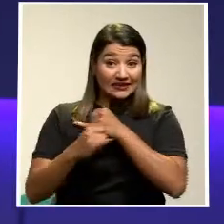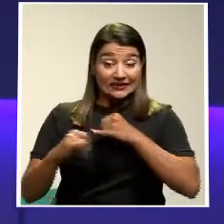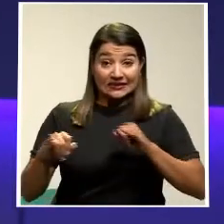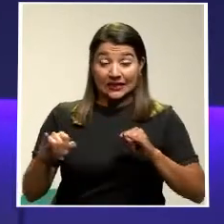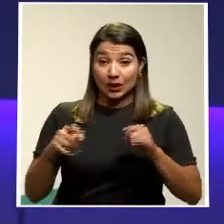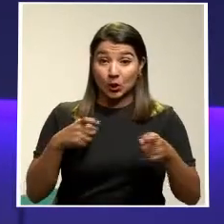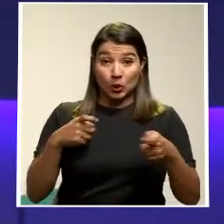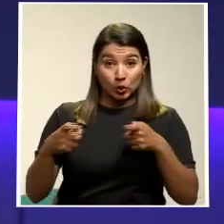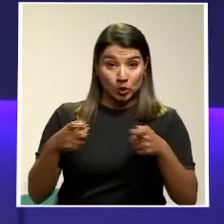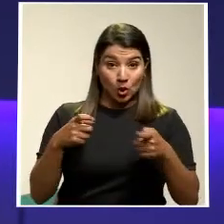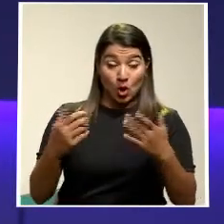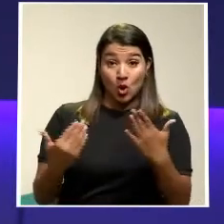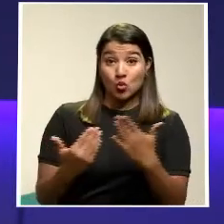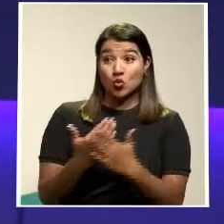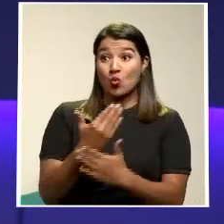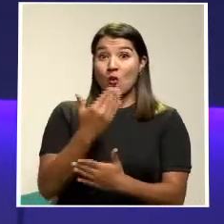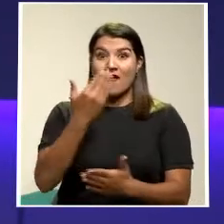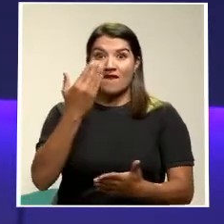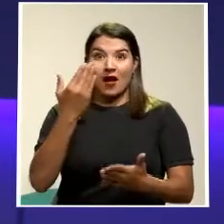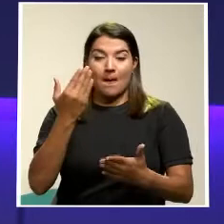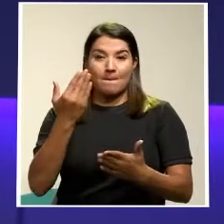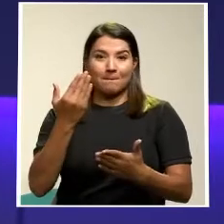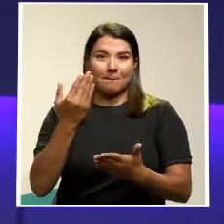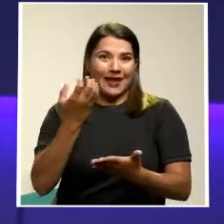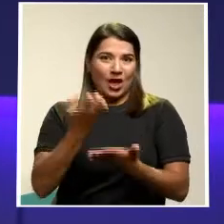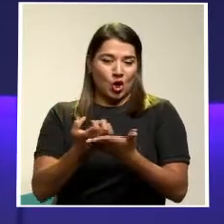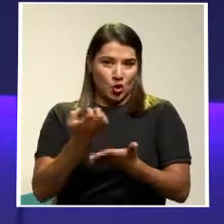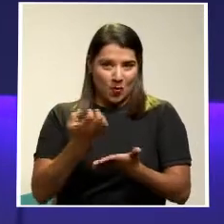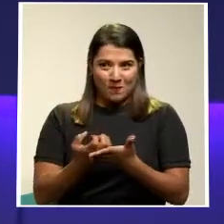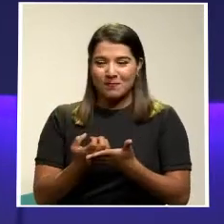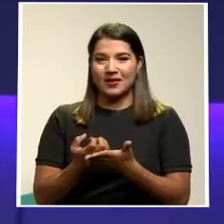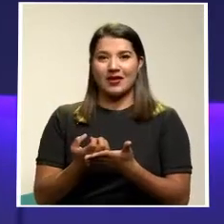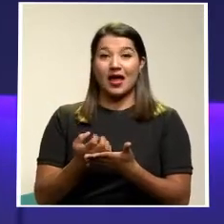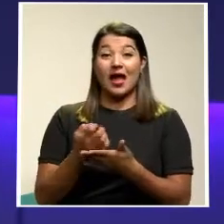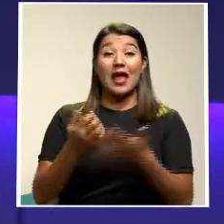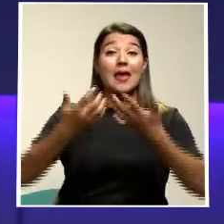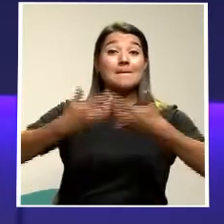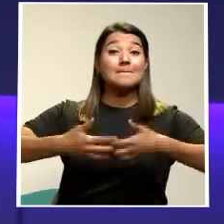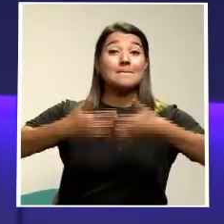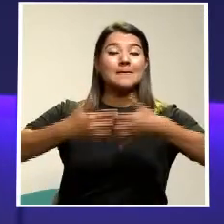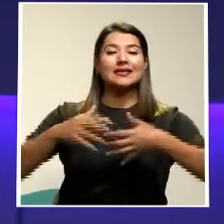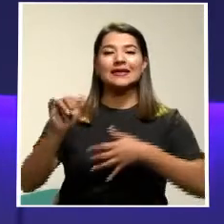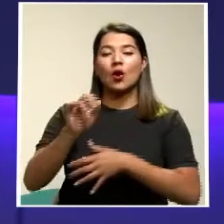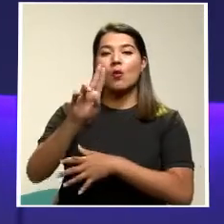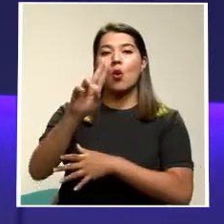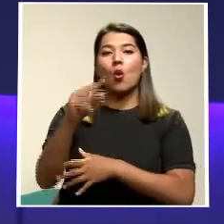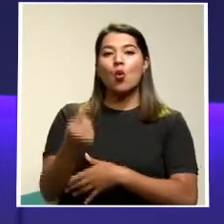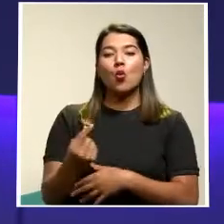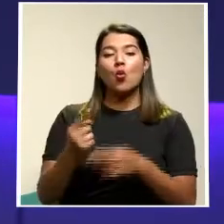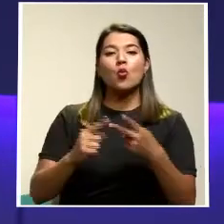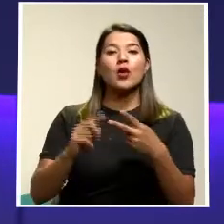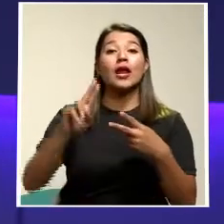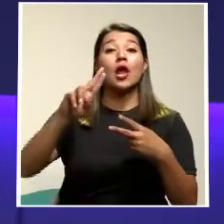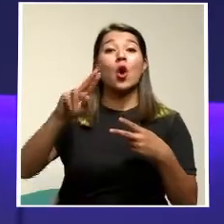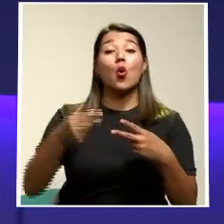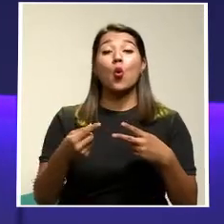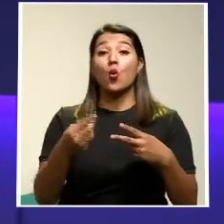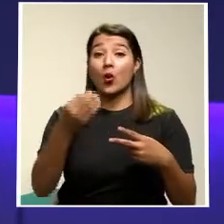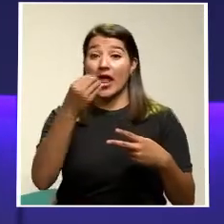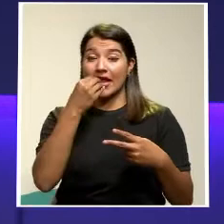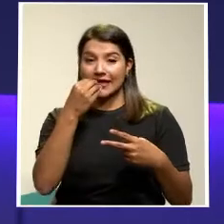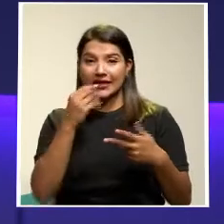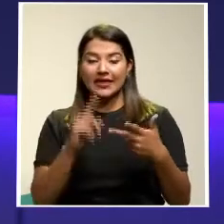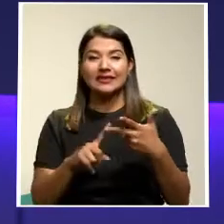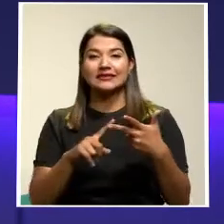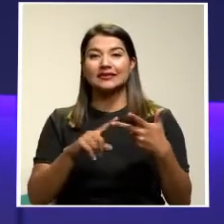economía y sus naves insignia son empresas como Uber, Uber Eats, Globo, Didi, Airbnb